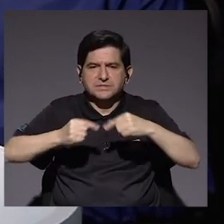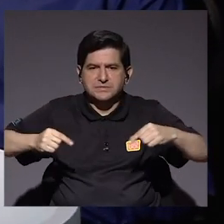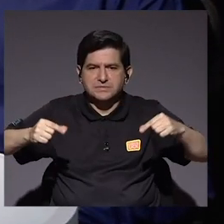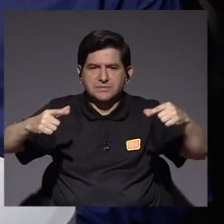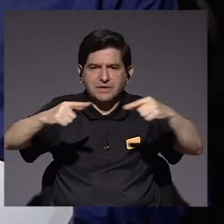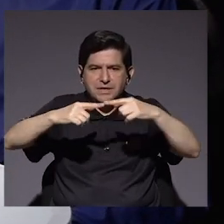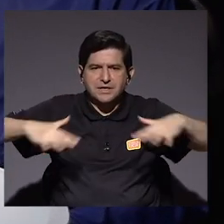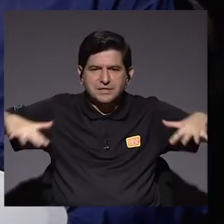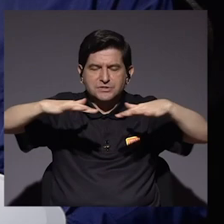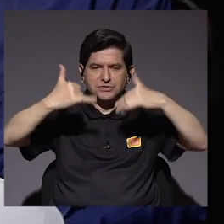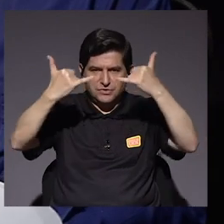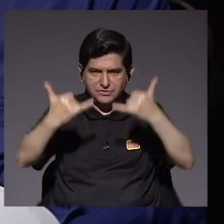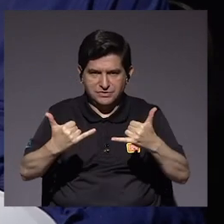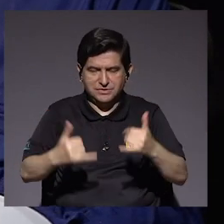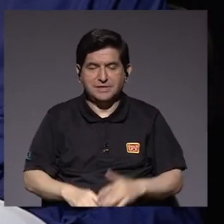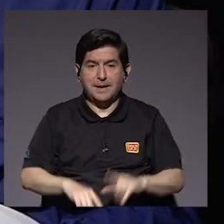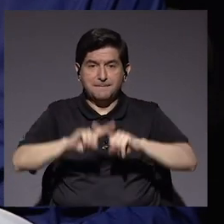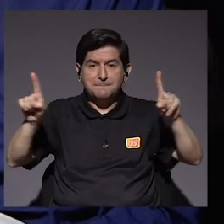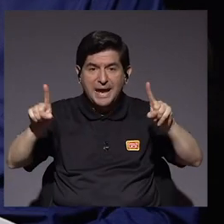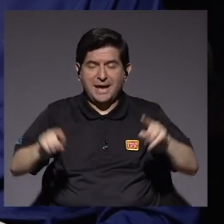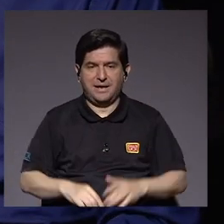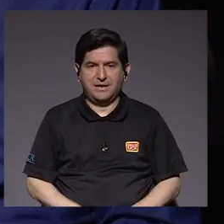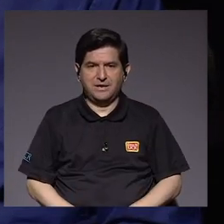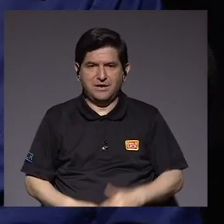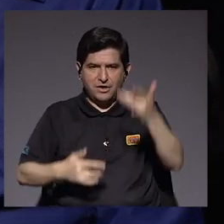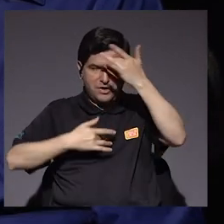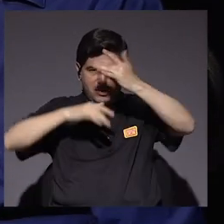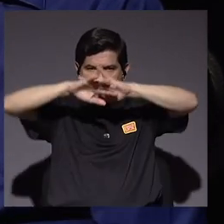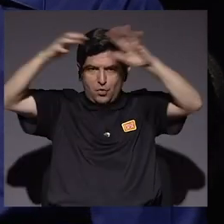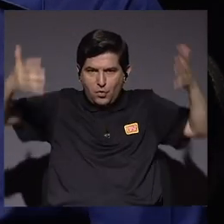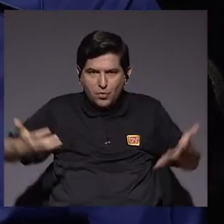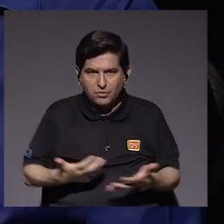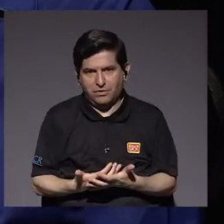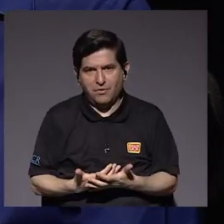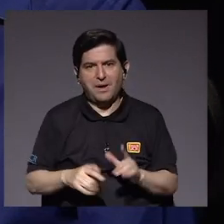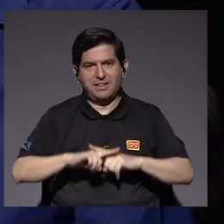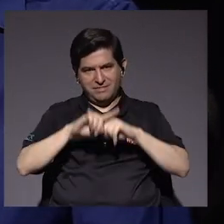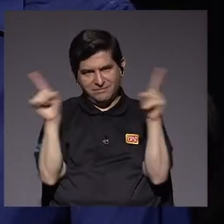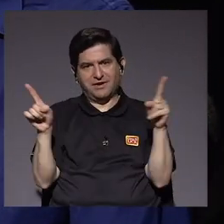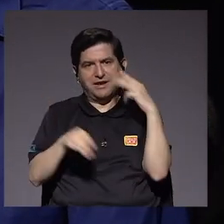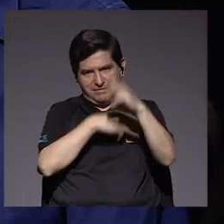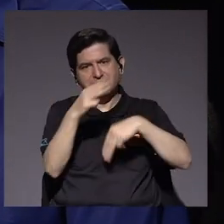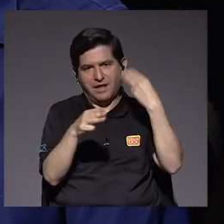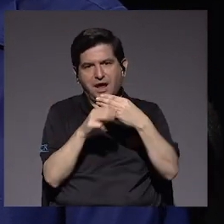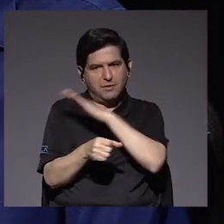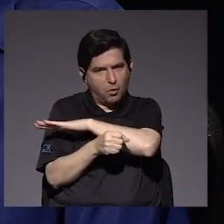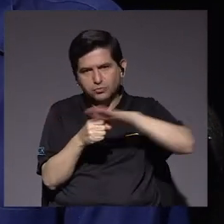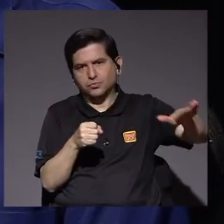Una pandemia ya está diseminada a nivel mundial. Esa es la categorización.